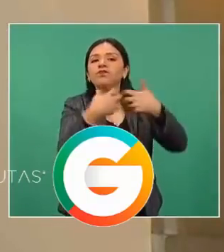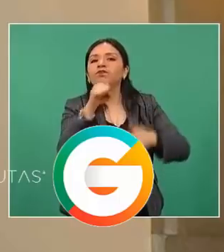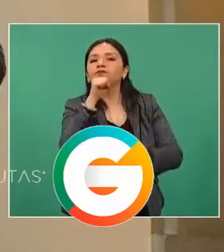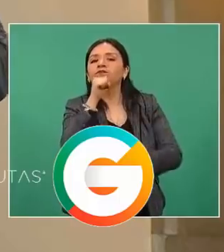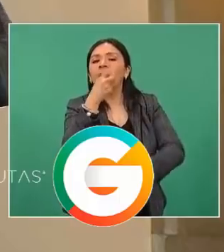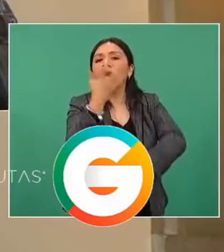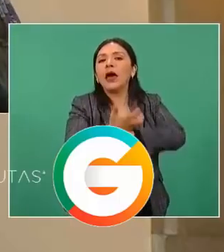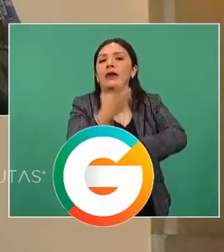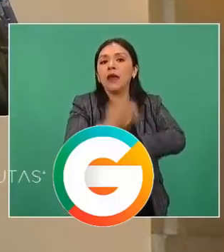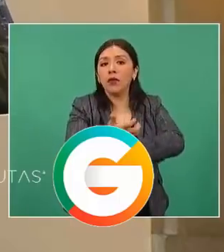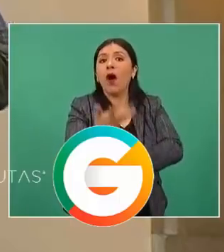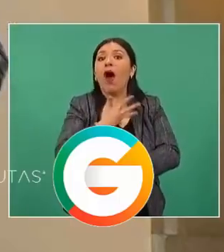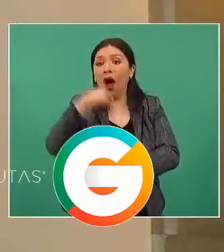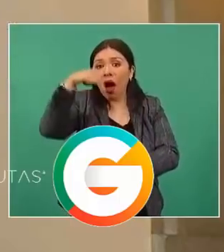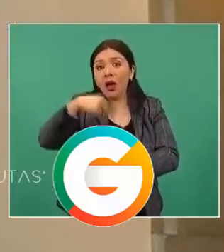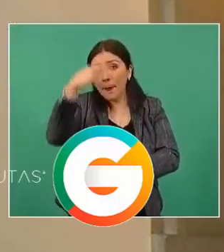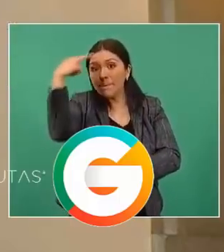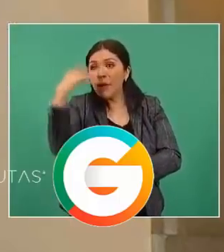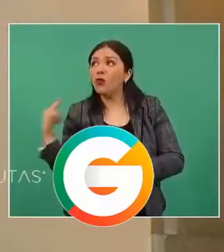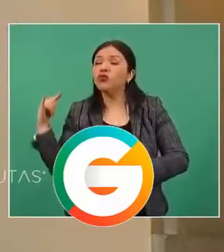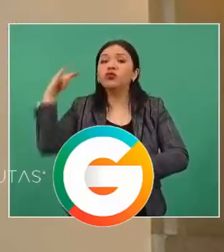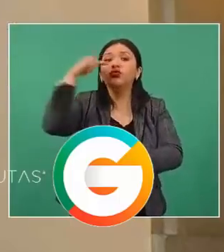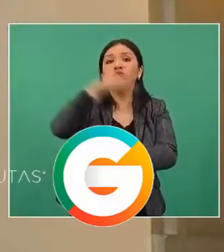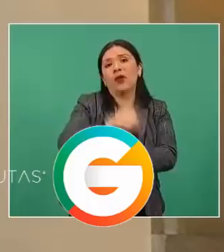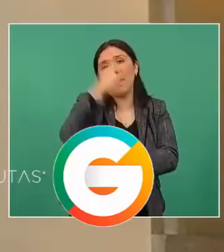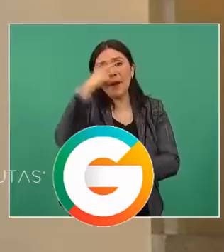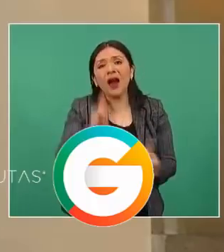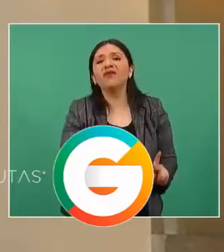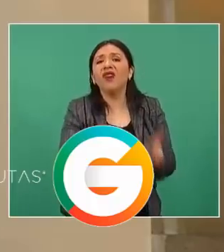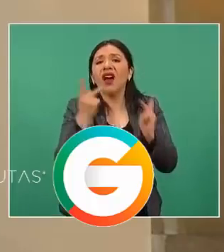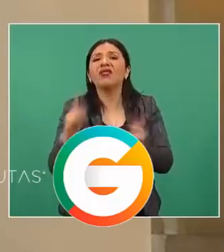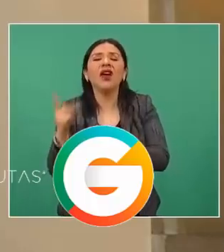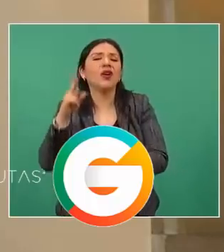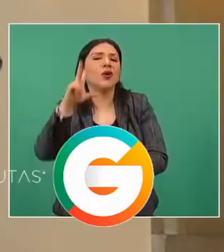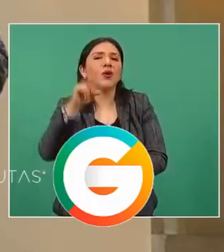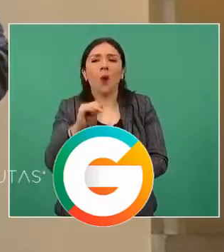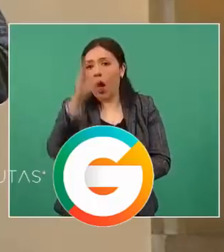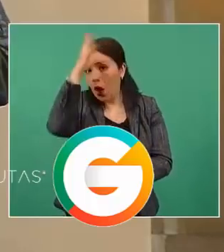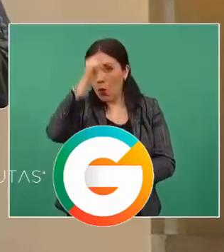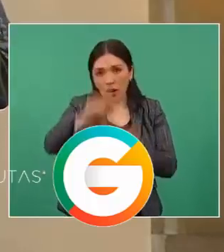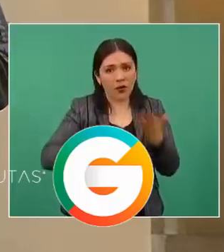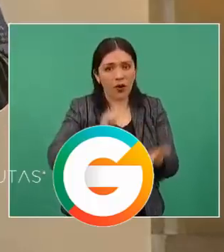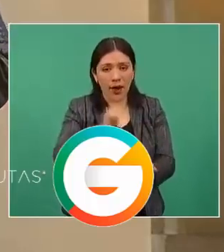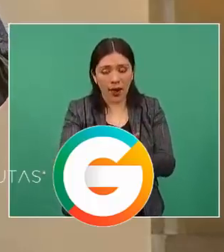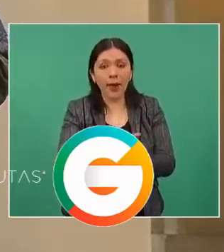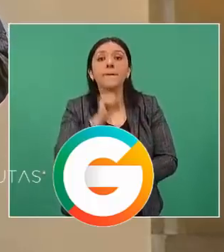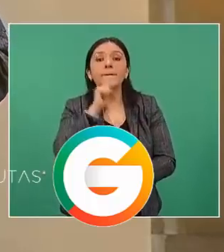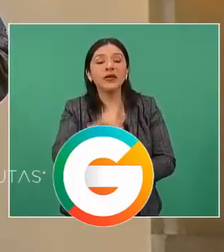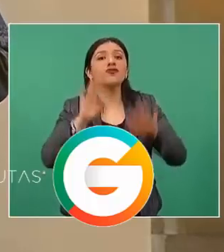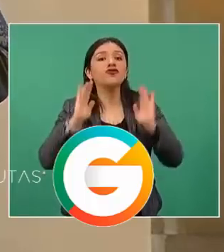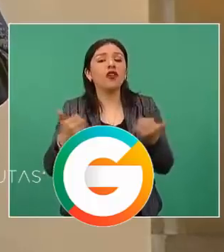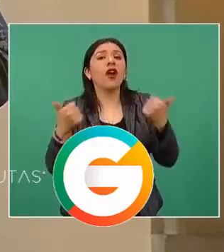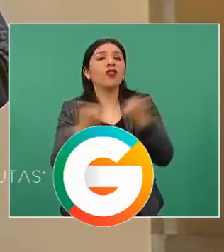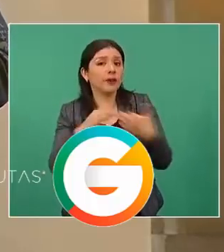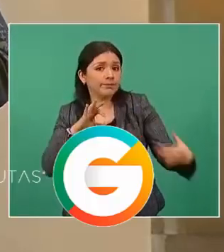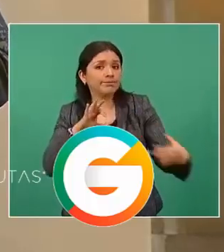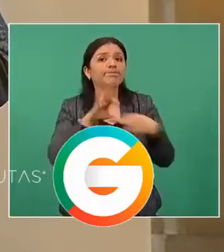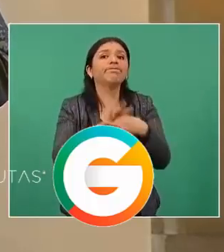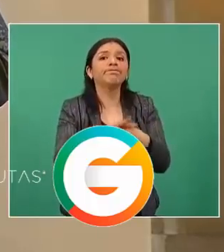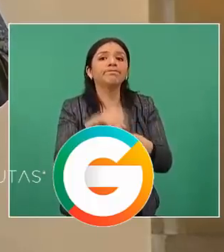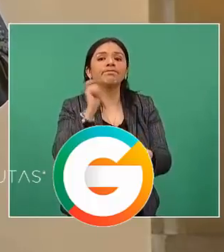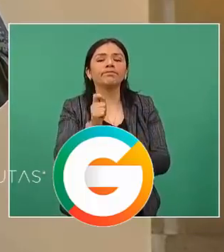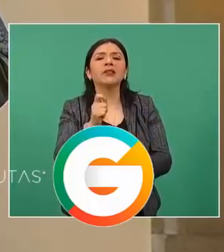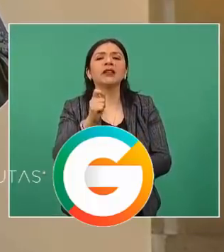operan en el espacio aéreo mexicano para hacer sus vuelos ilícitos. Y también ha habido una coordinación con